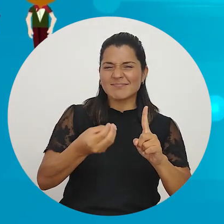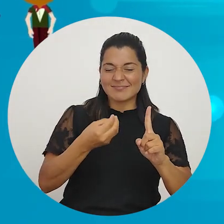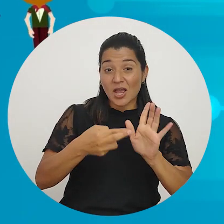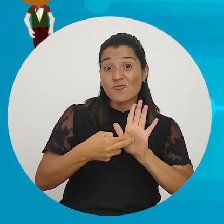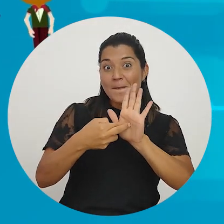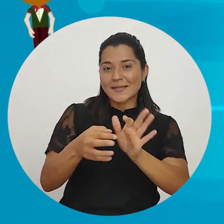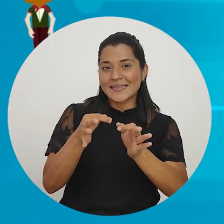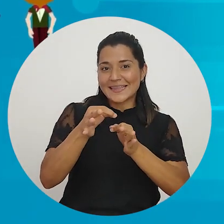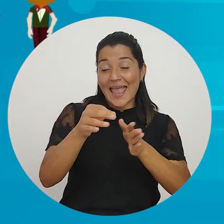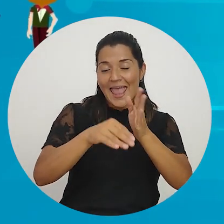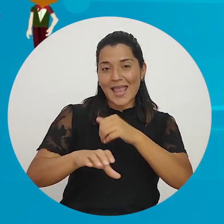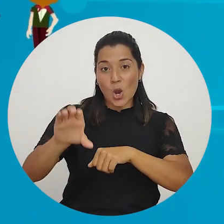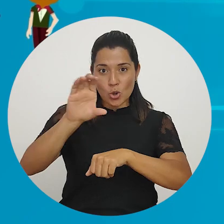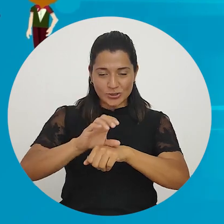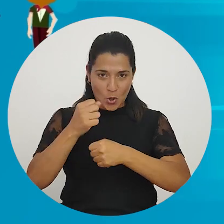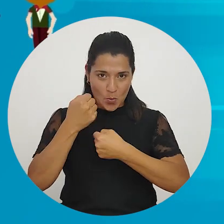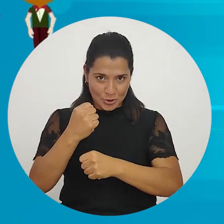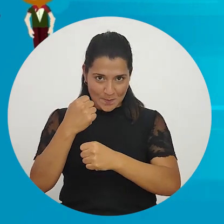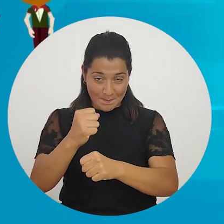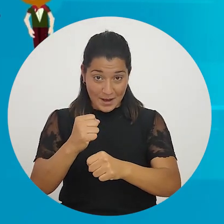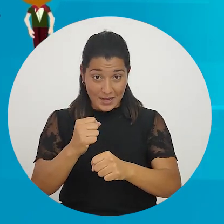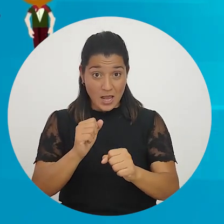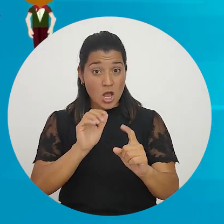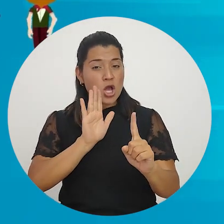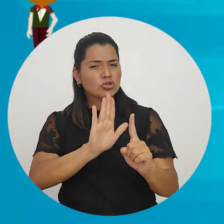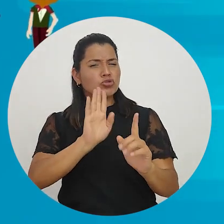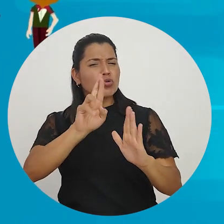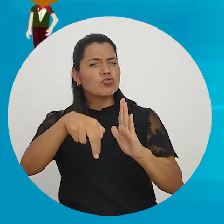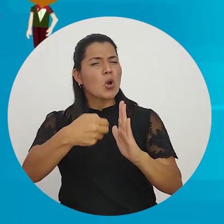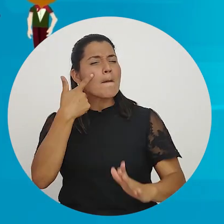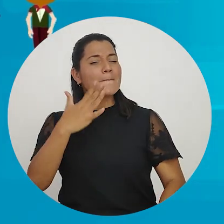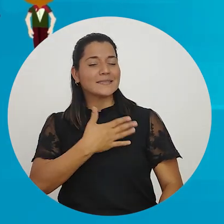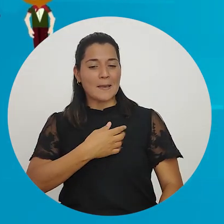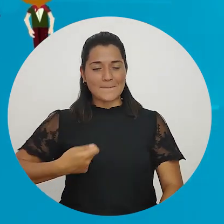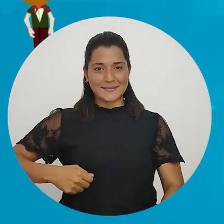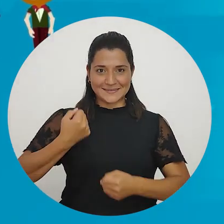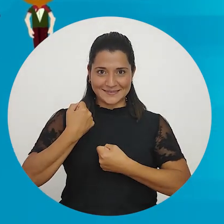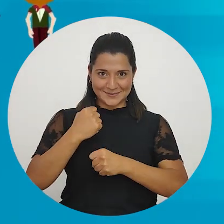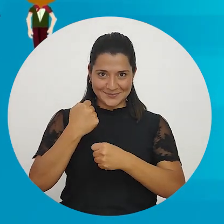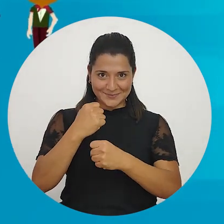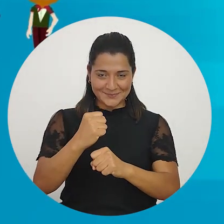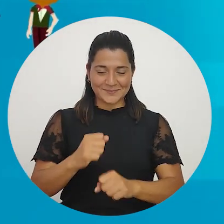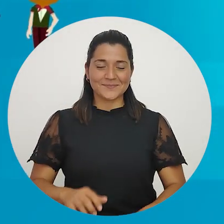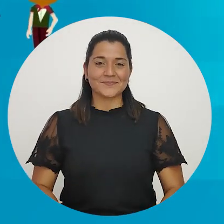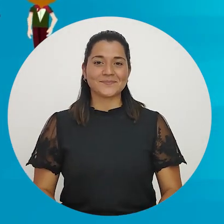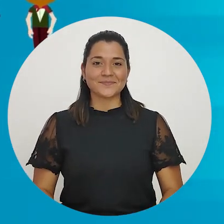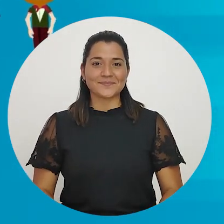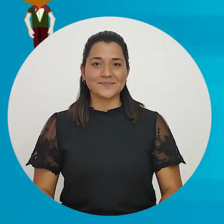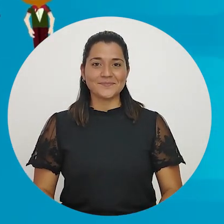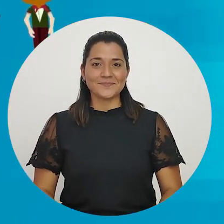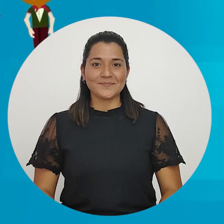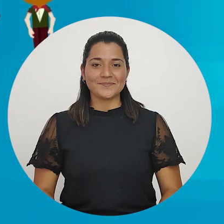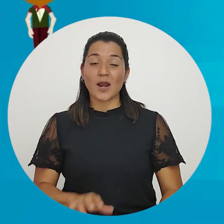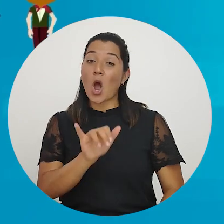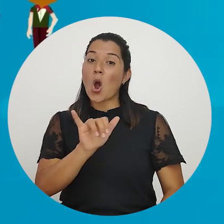distrito, quien representa al distrito en el consejo municipal y asume un rol similar al del presidente municipal.